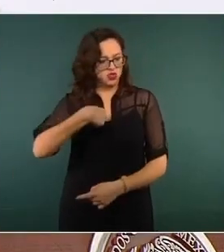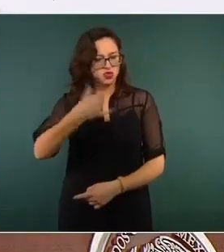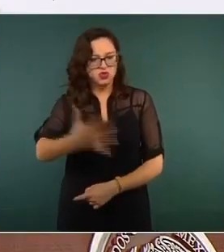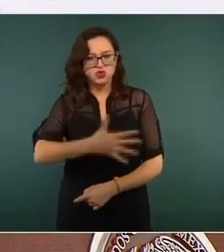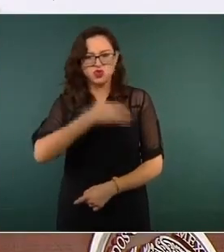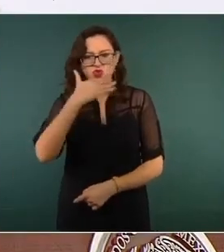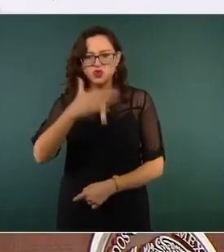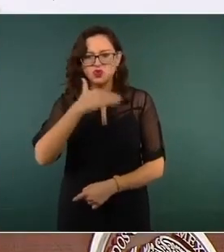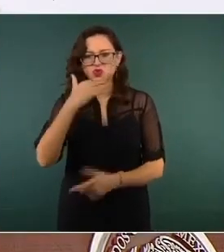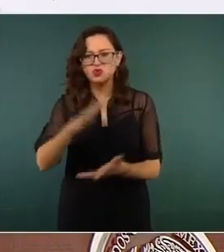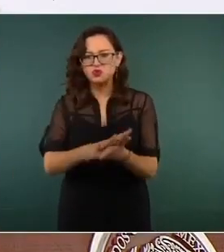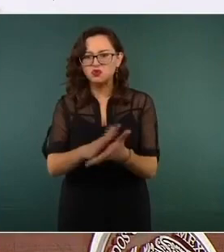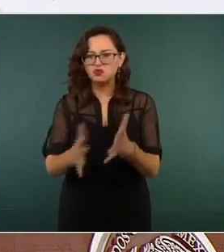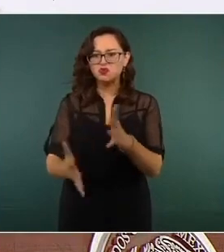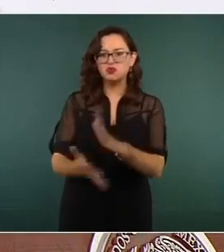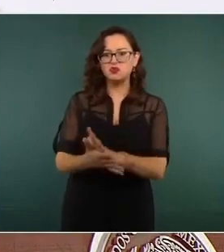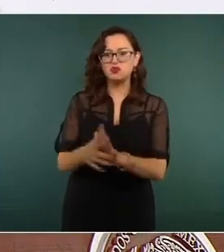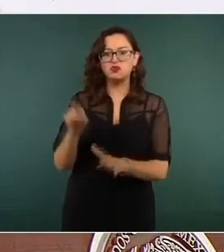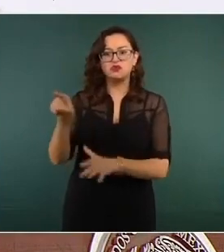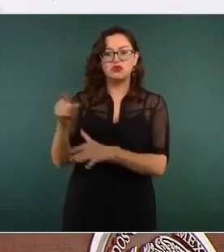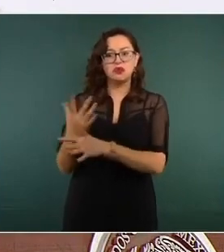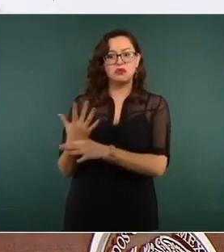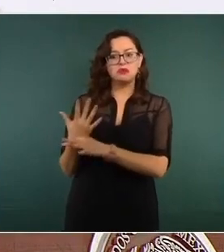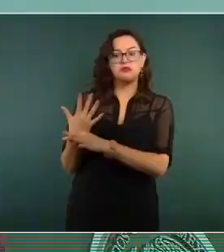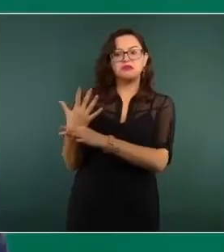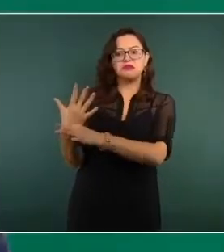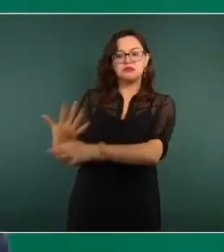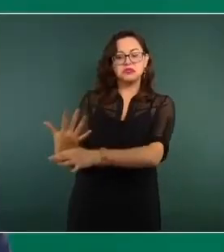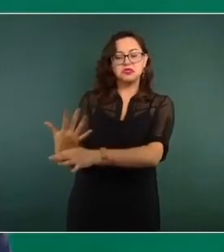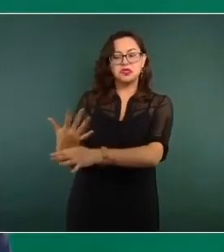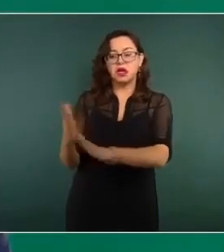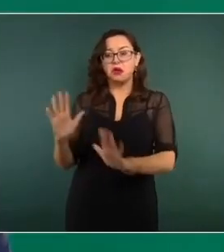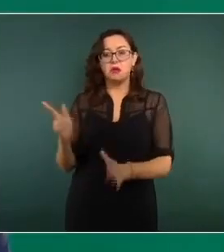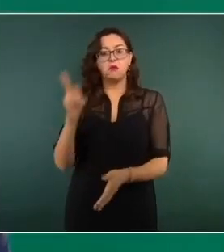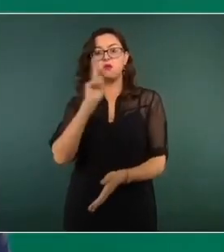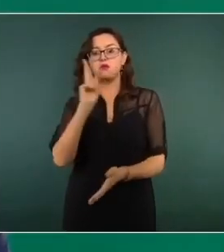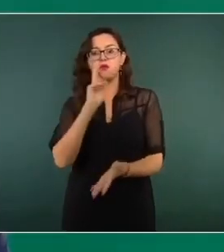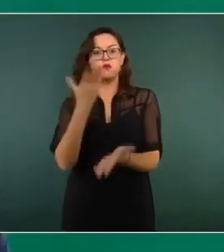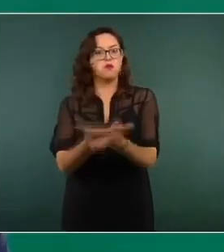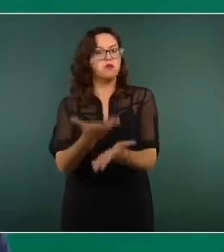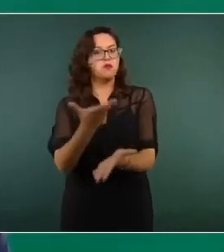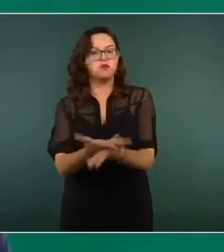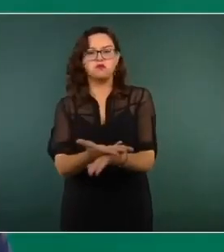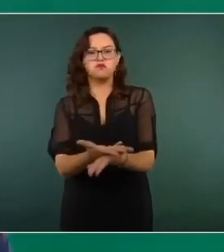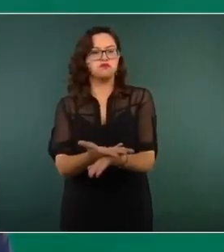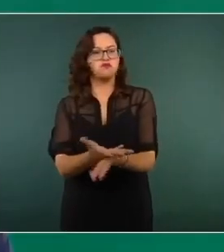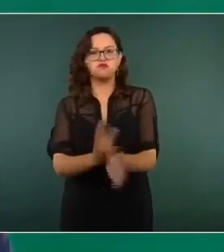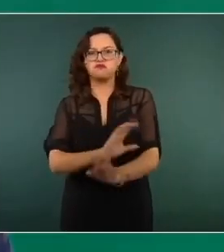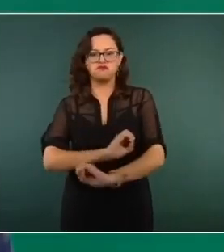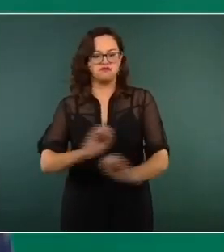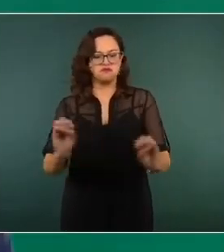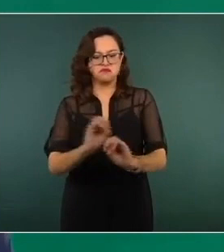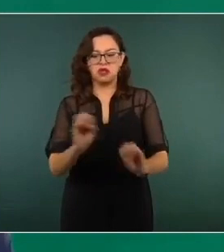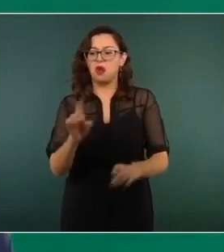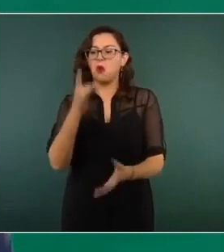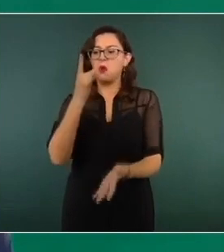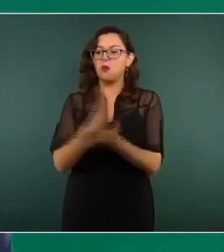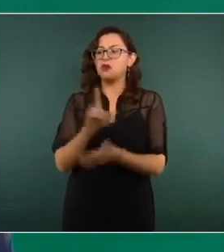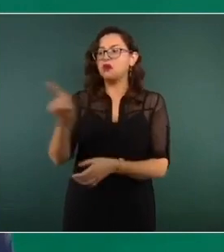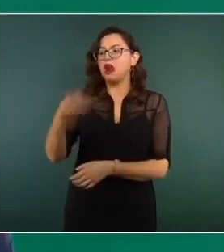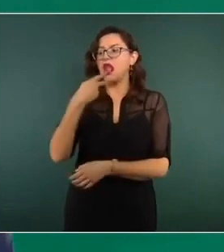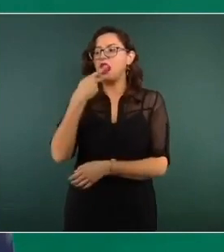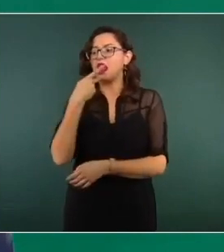que valen lo que su prestigio, nada. De manera